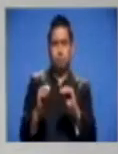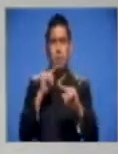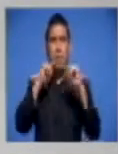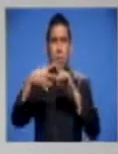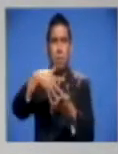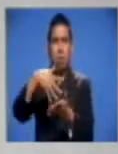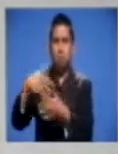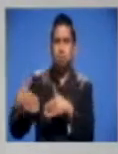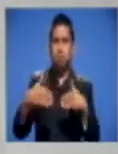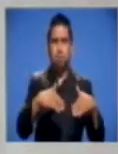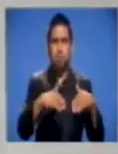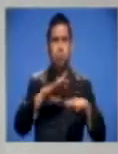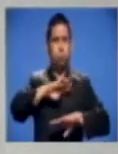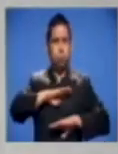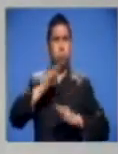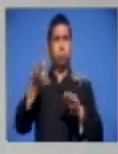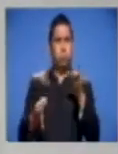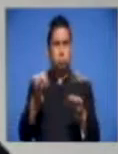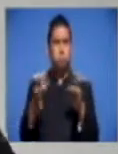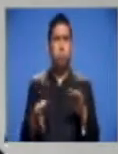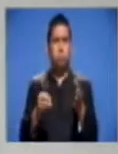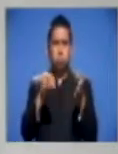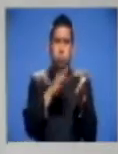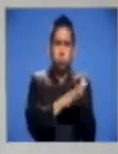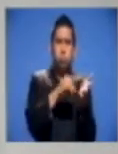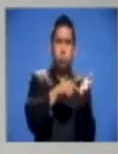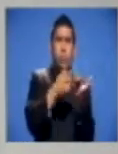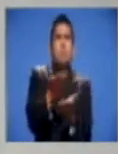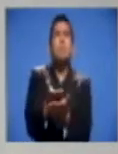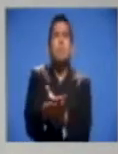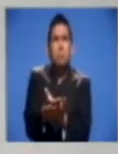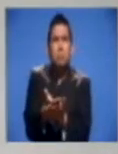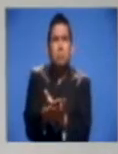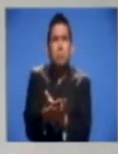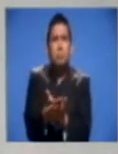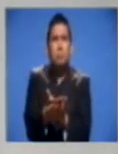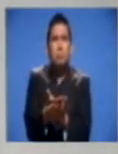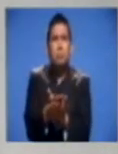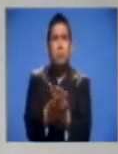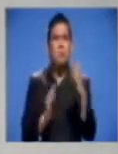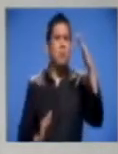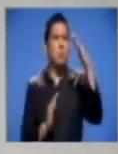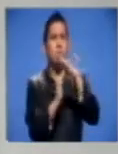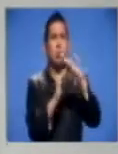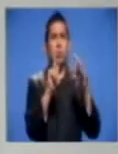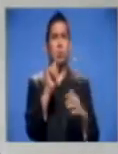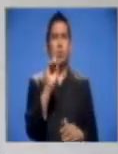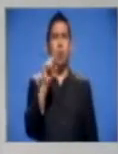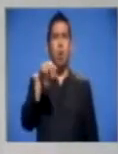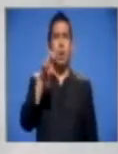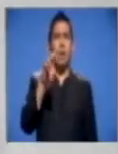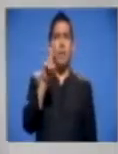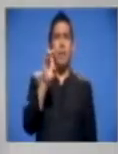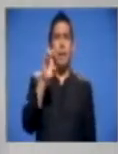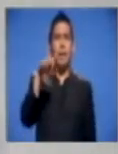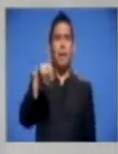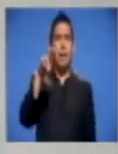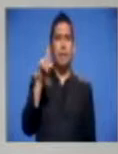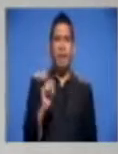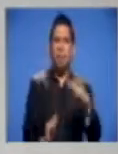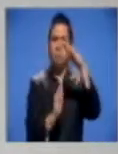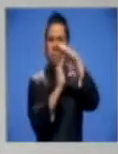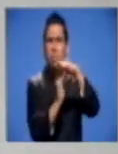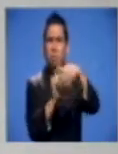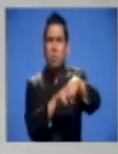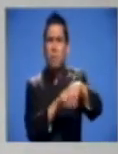acción, bienestar y justicia proponga el toque de queda en aquellos municipios